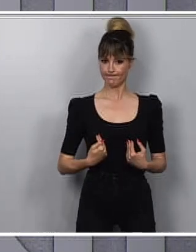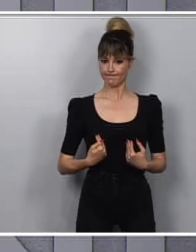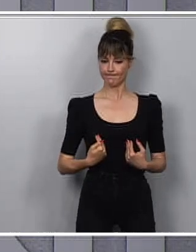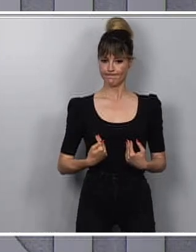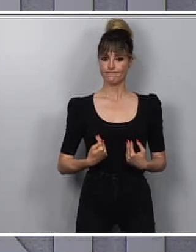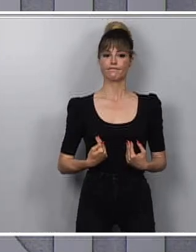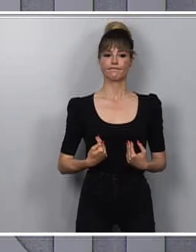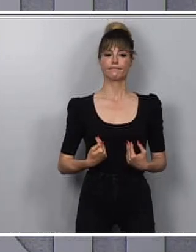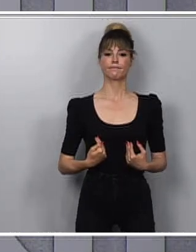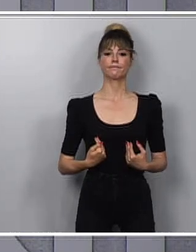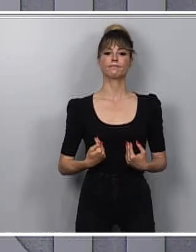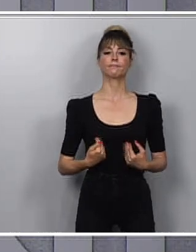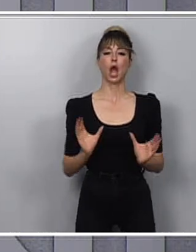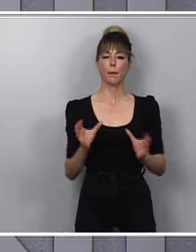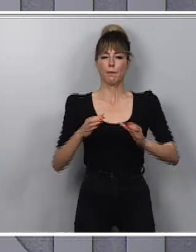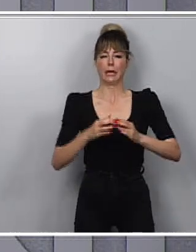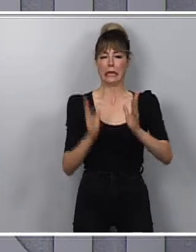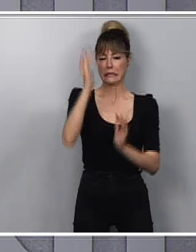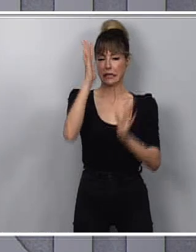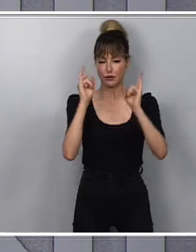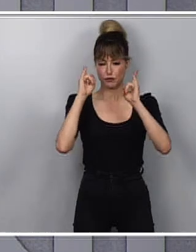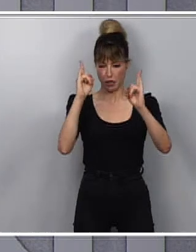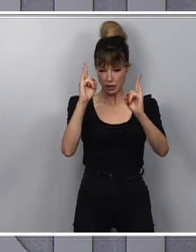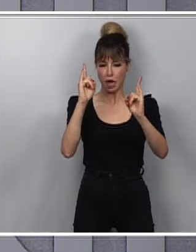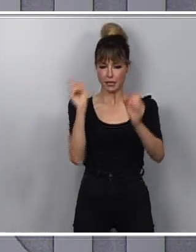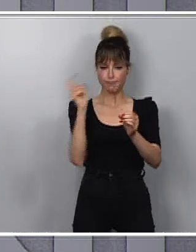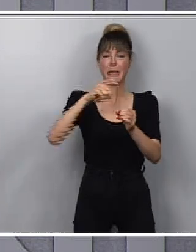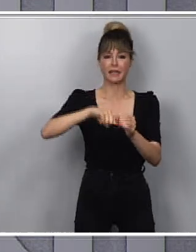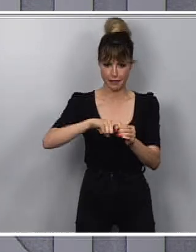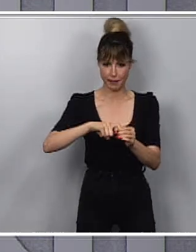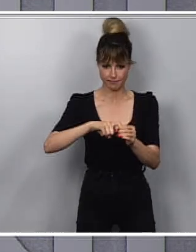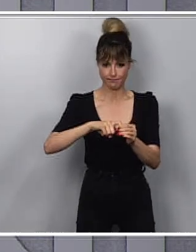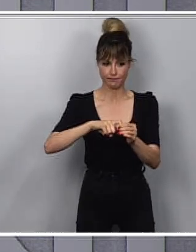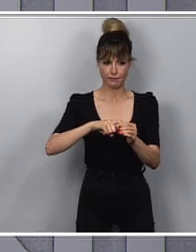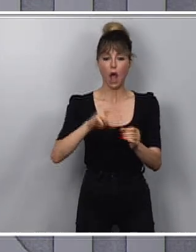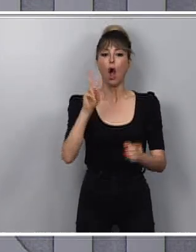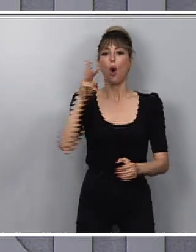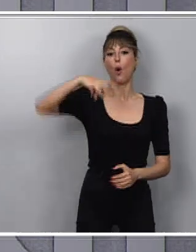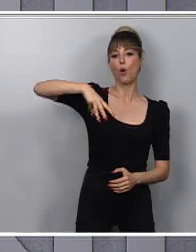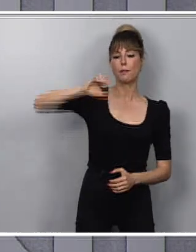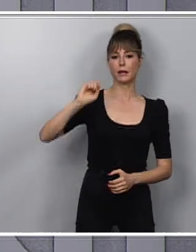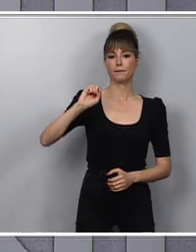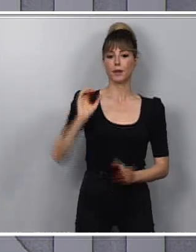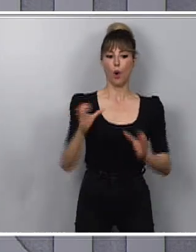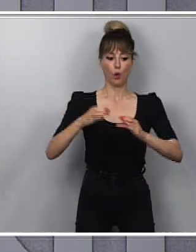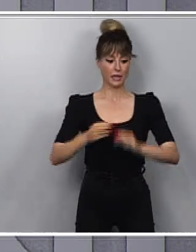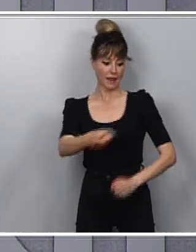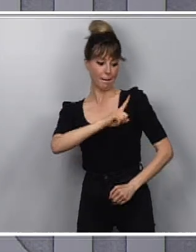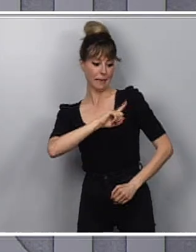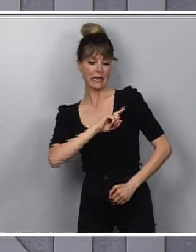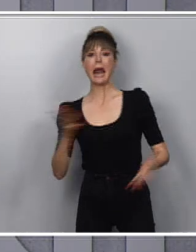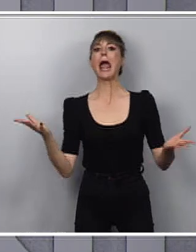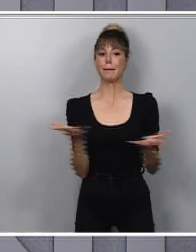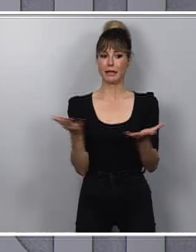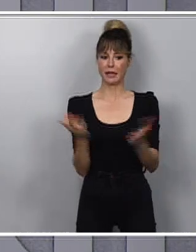por efectivos de las brigadas de incendios forestales, como no también de la propia UME, de la Unidad Militar de Emergencias y, por